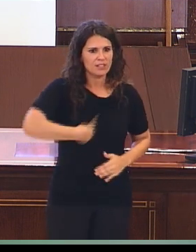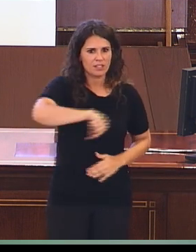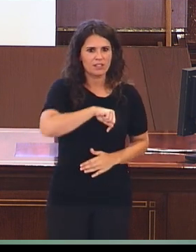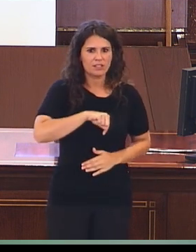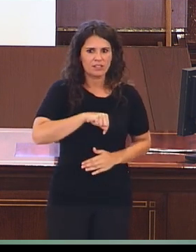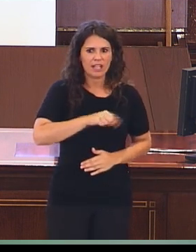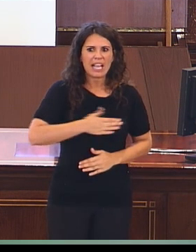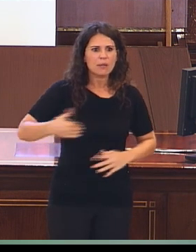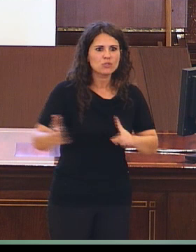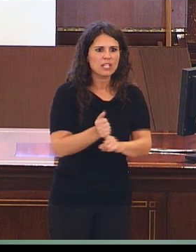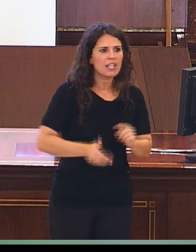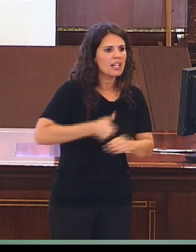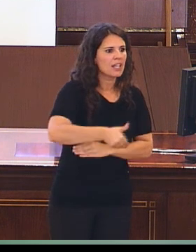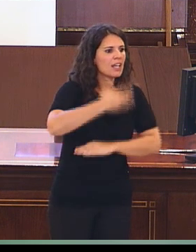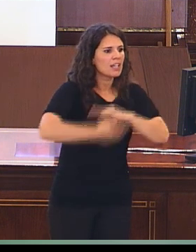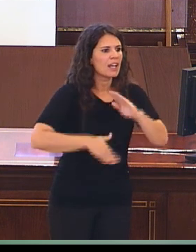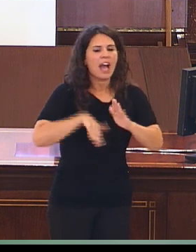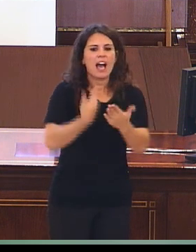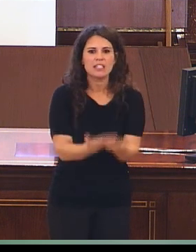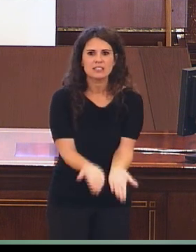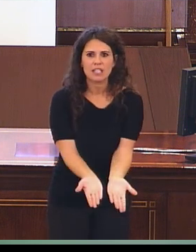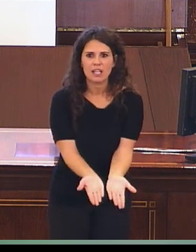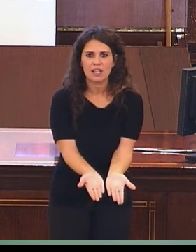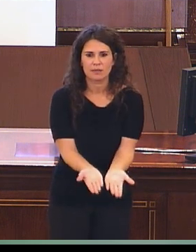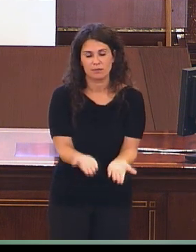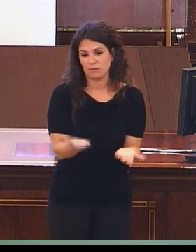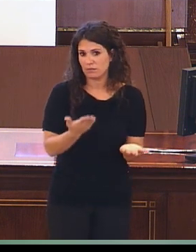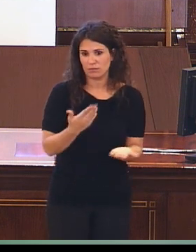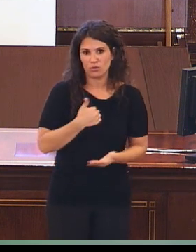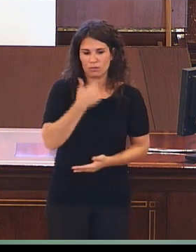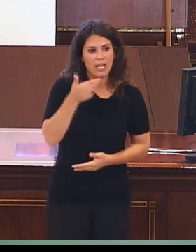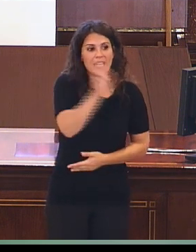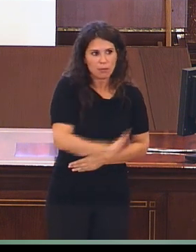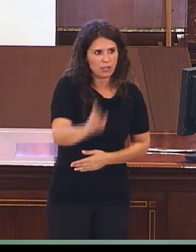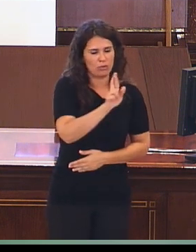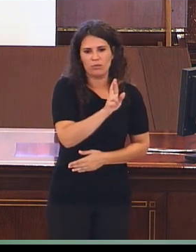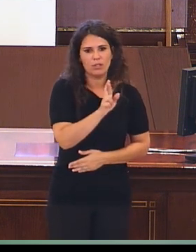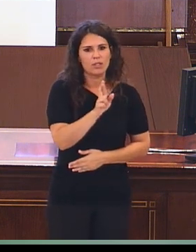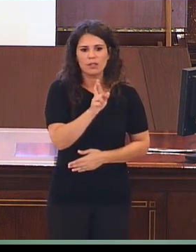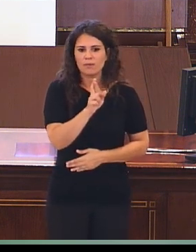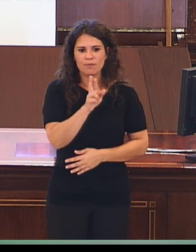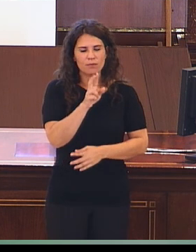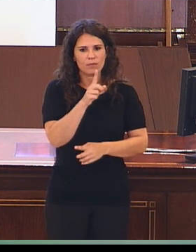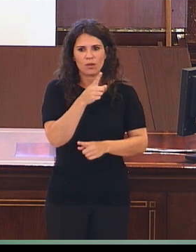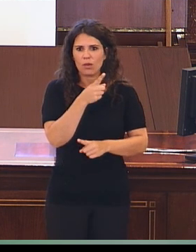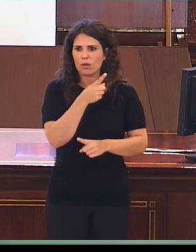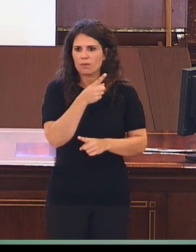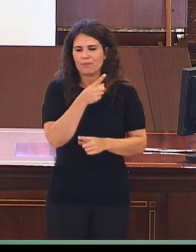Bueno, pues, insisto que es una opinión o una visión de las cosas muy desde